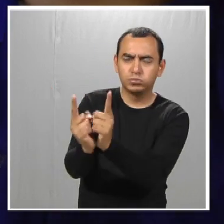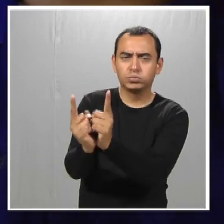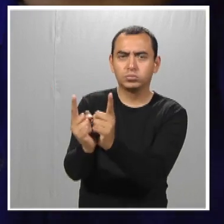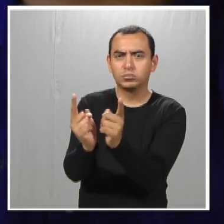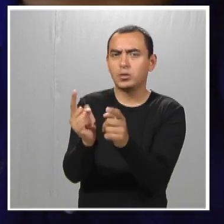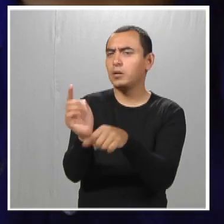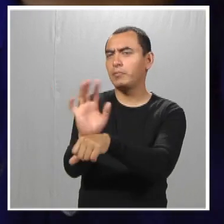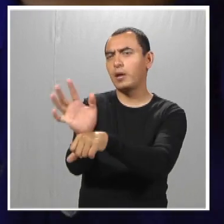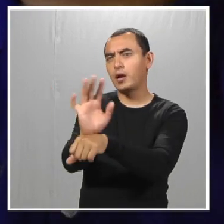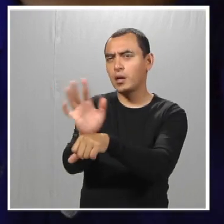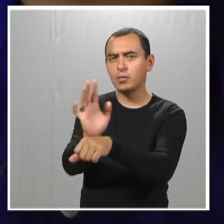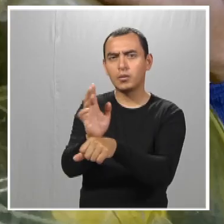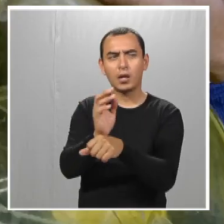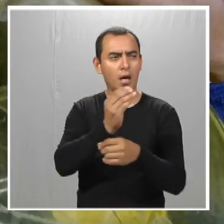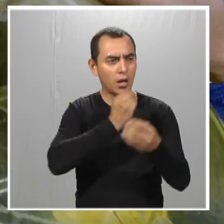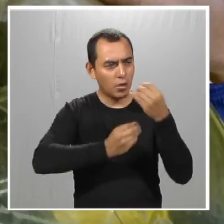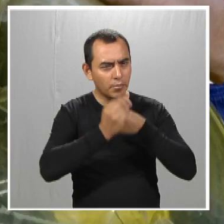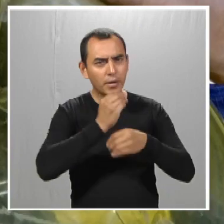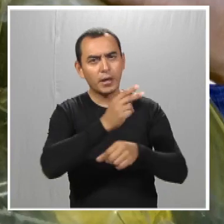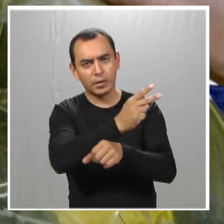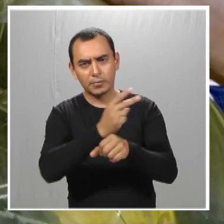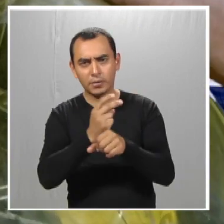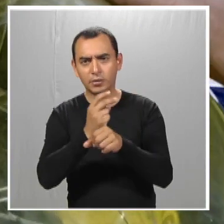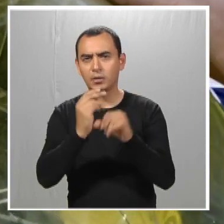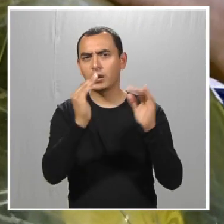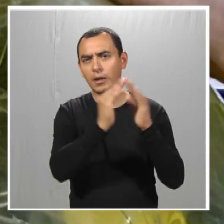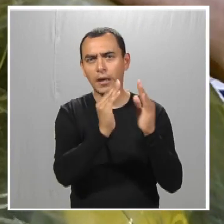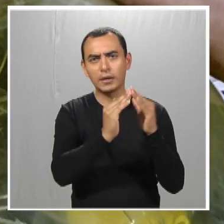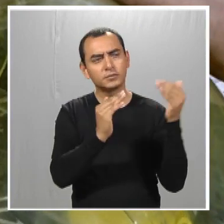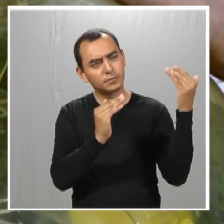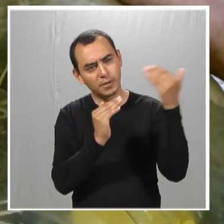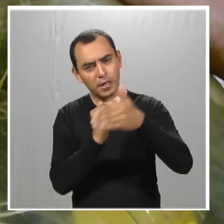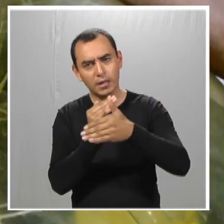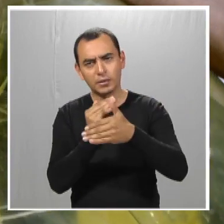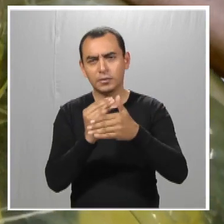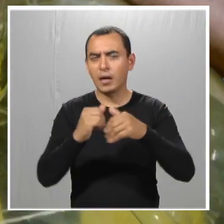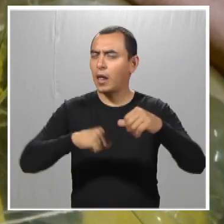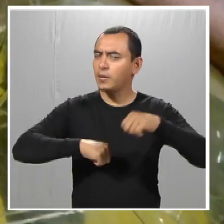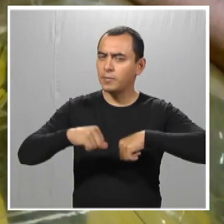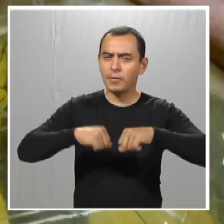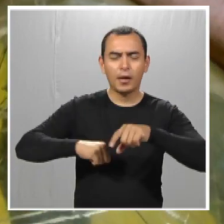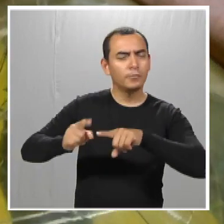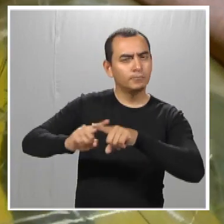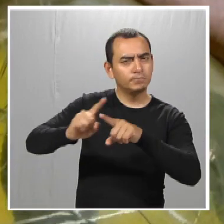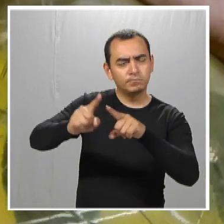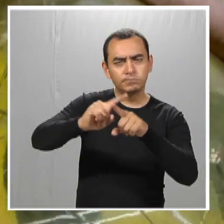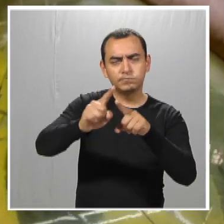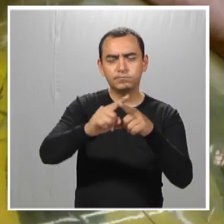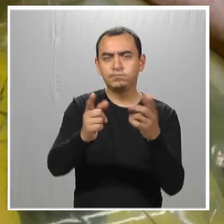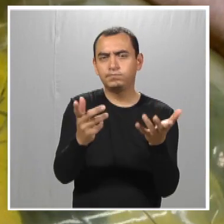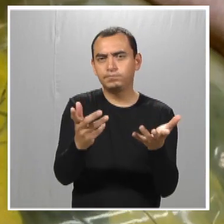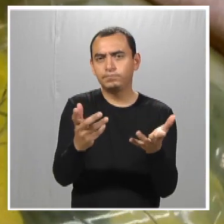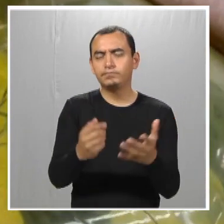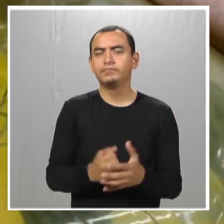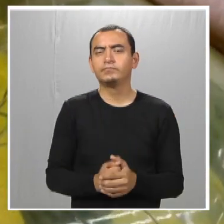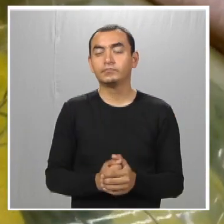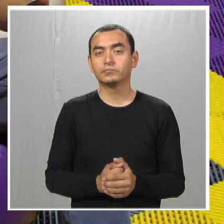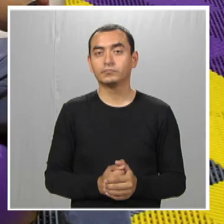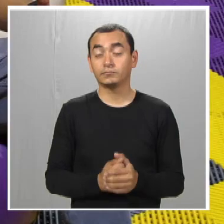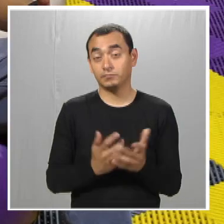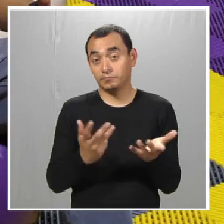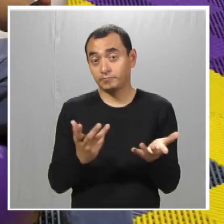a ver la película, se invitan a comer, a las casas, hay varias actividades que pueden hacer